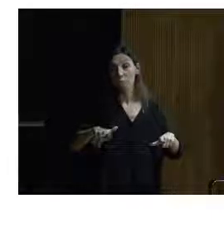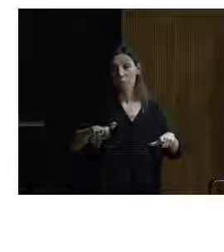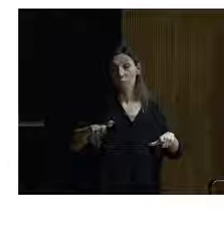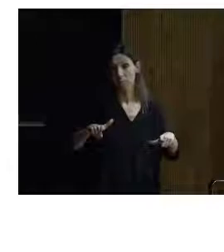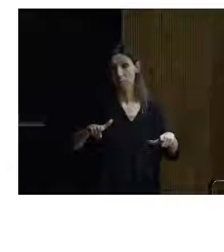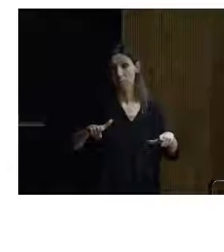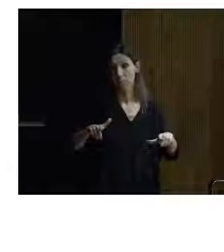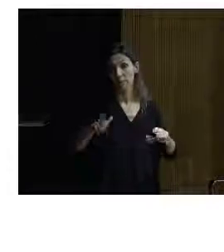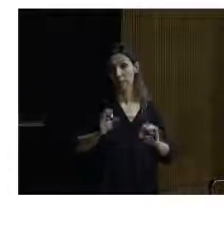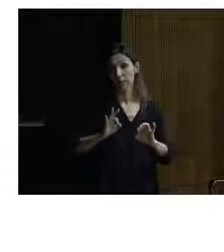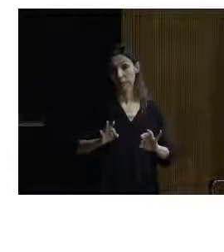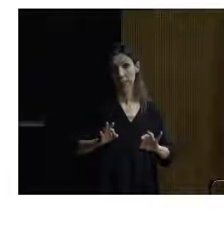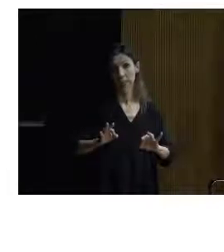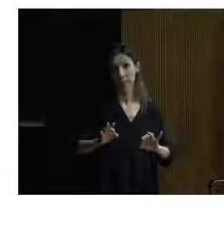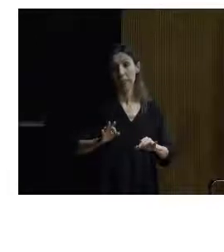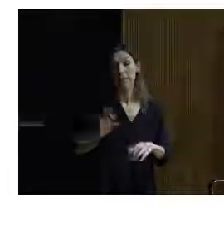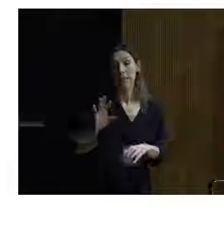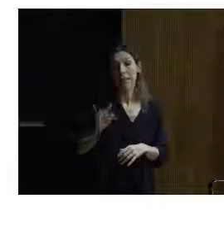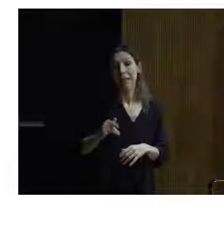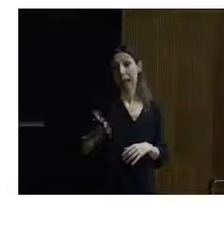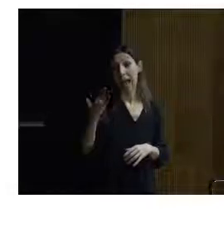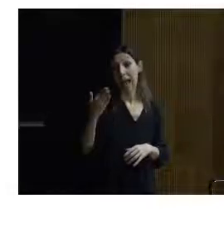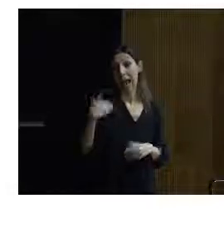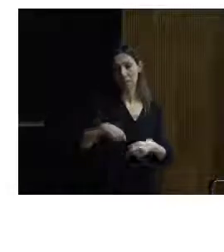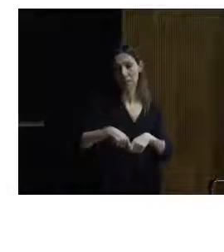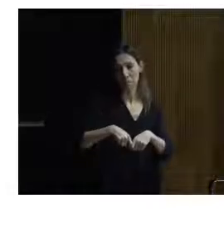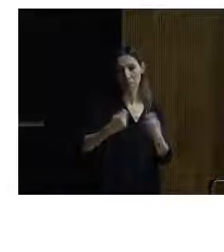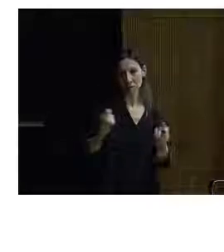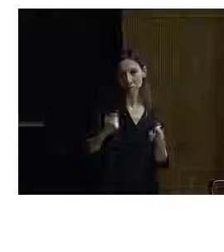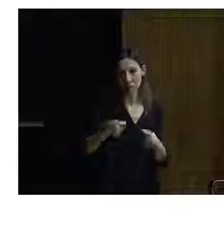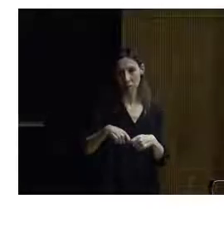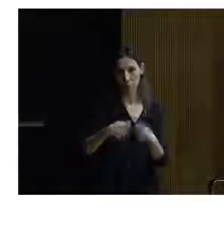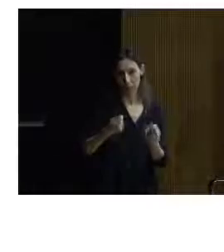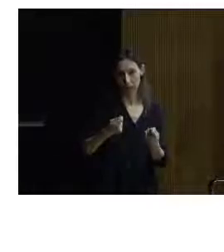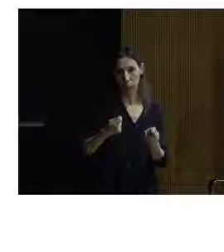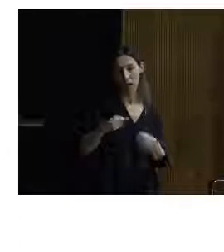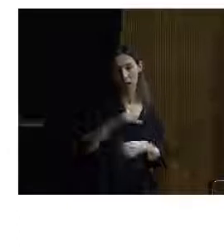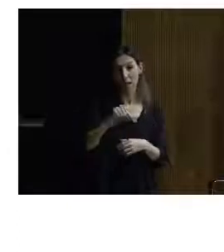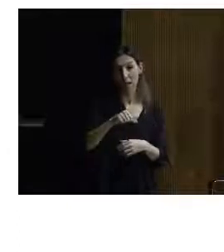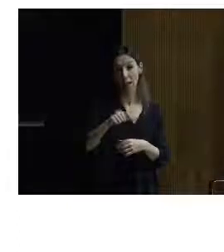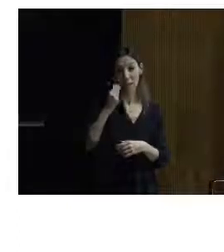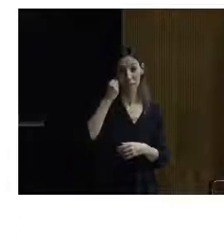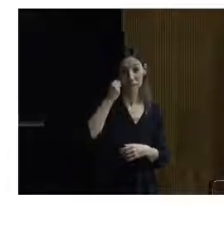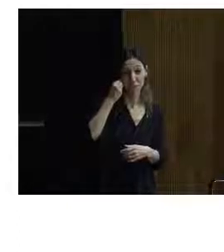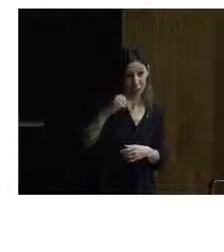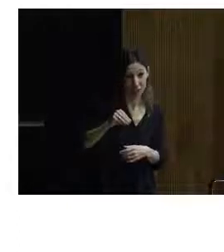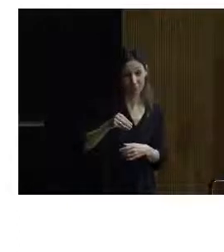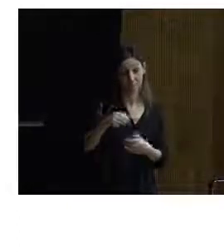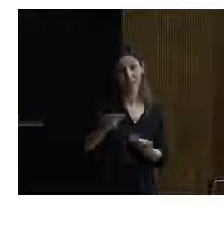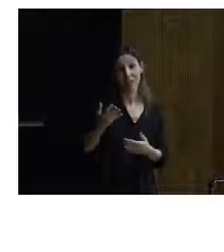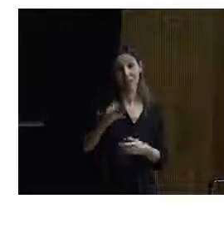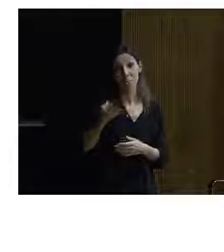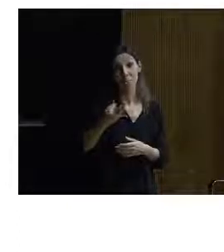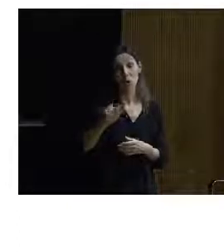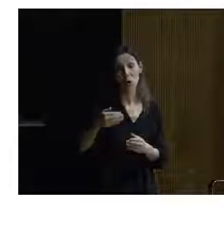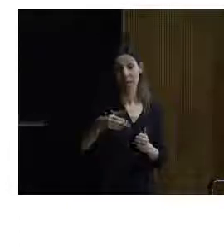Sí, por supuesto. Se ha estropeado ayer porque el aceite se heló. Le tengo que hacer una salida de